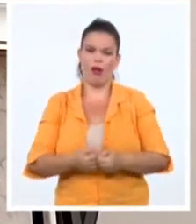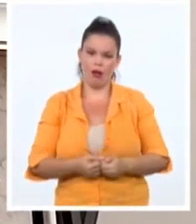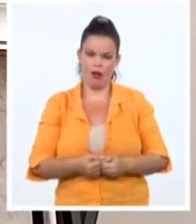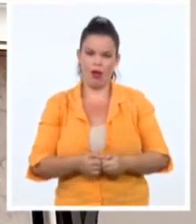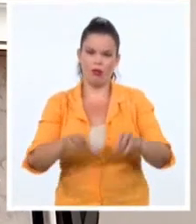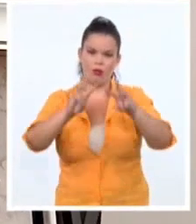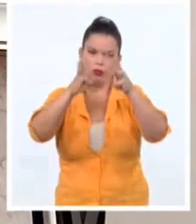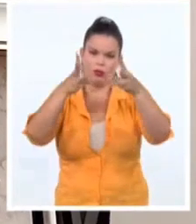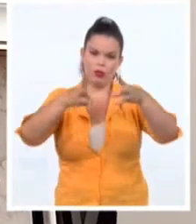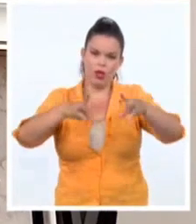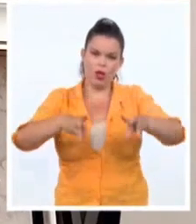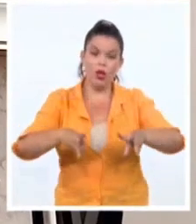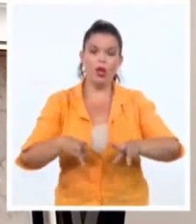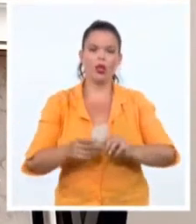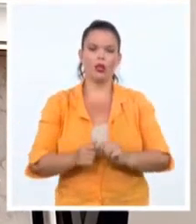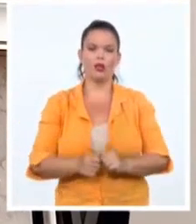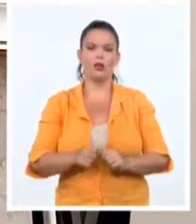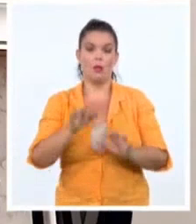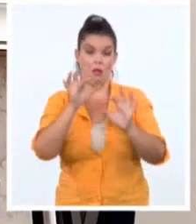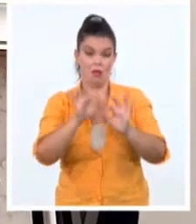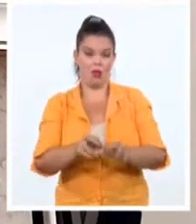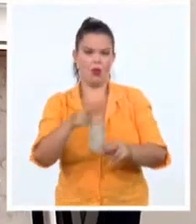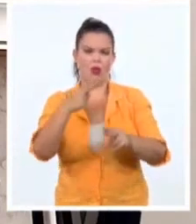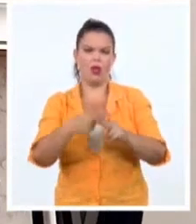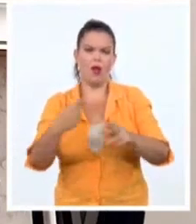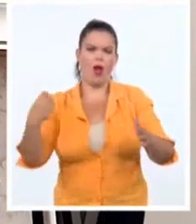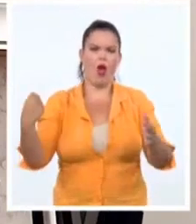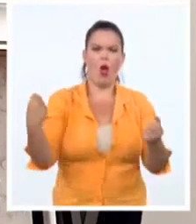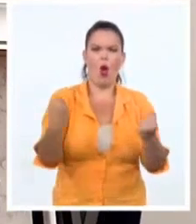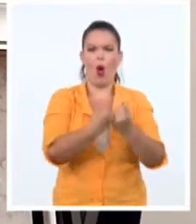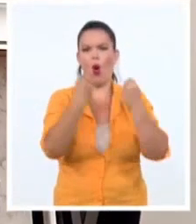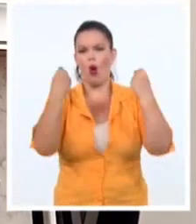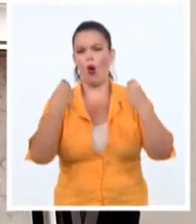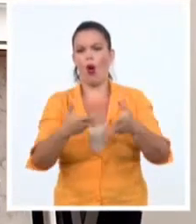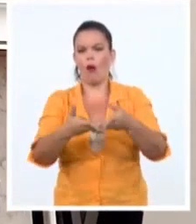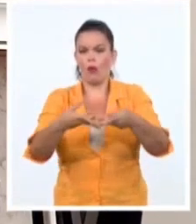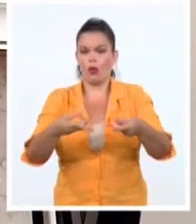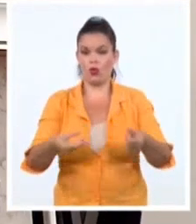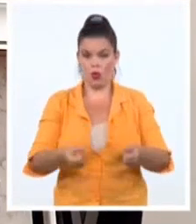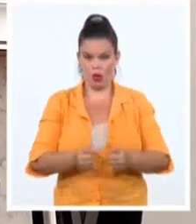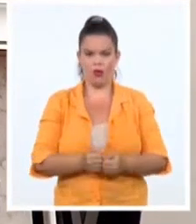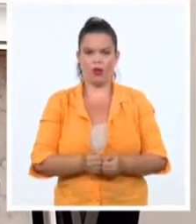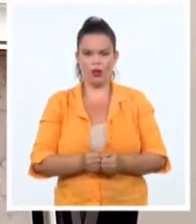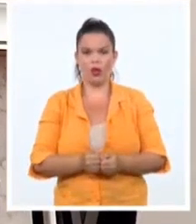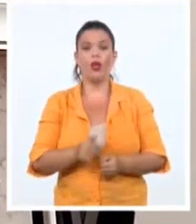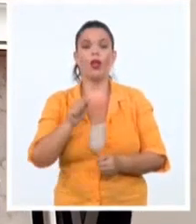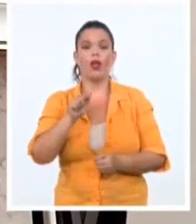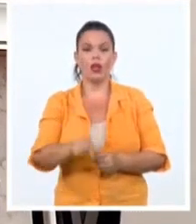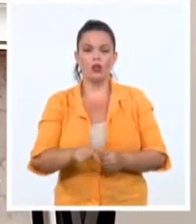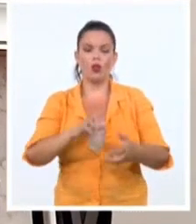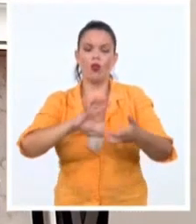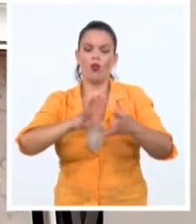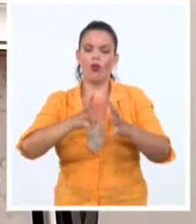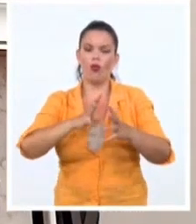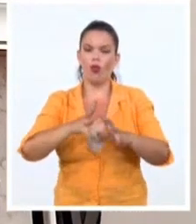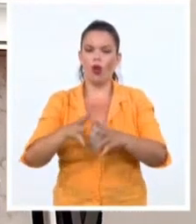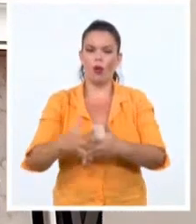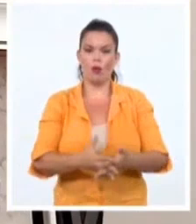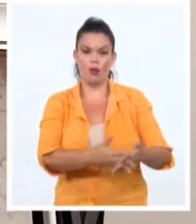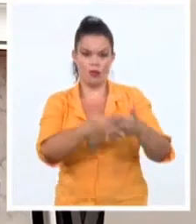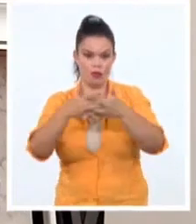del golpe suave o del manual de lucha no violenta que Estados Unidos